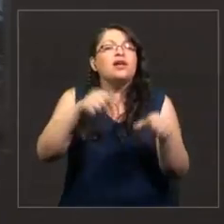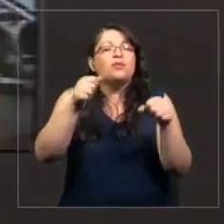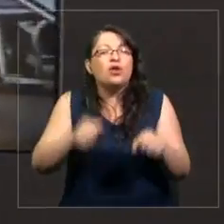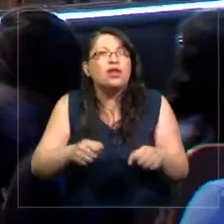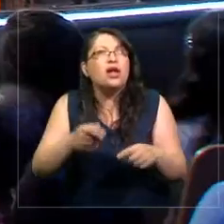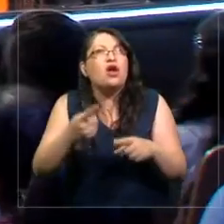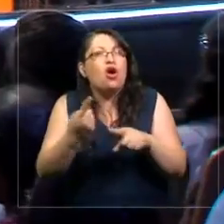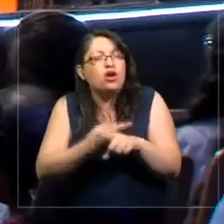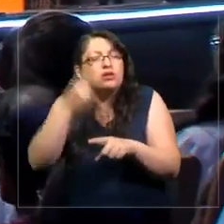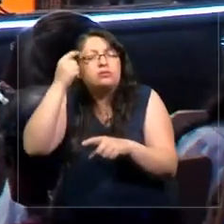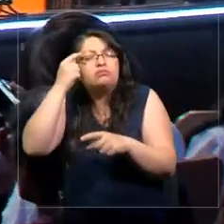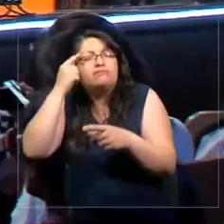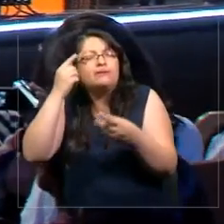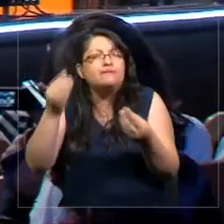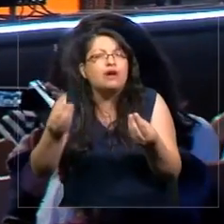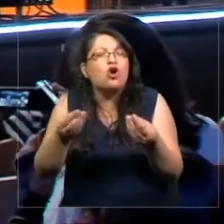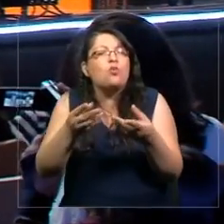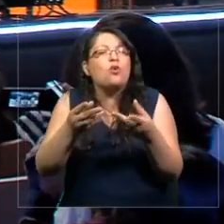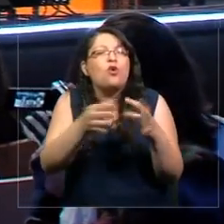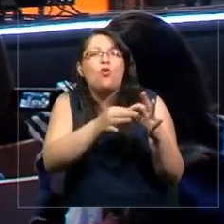Ese es el gran anhelo.